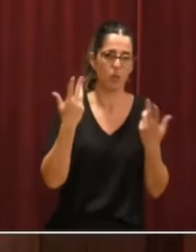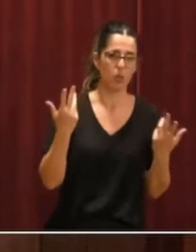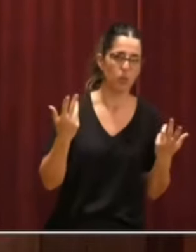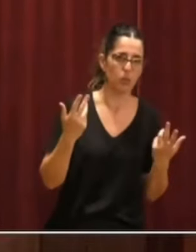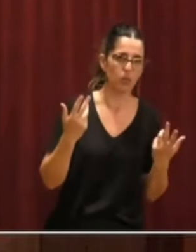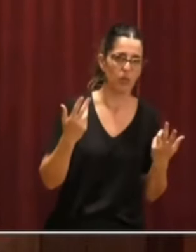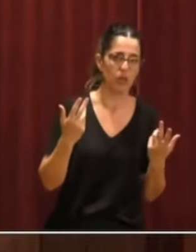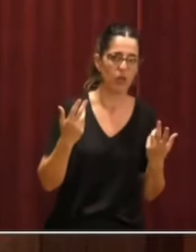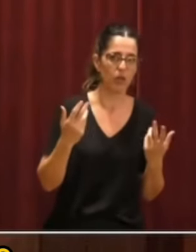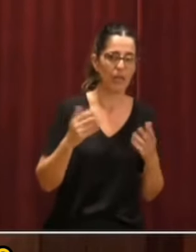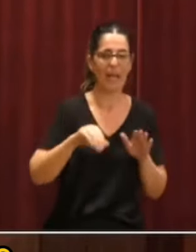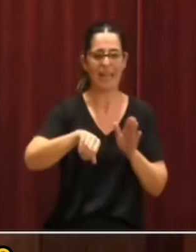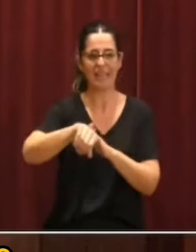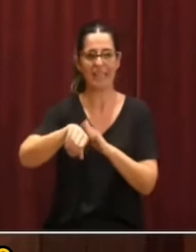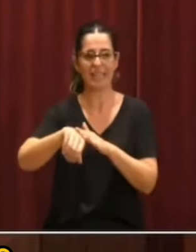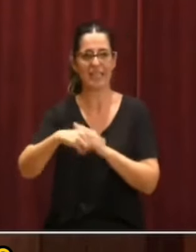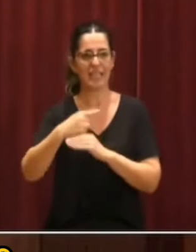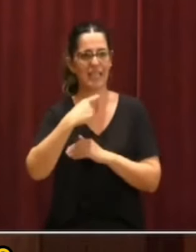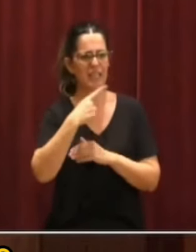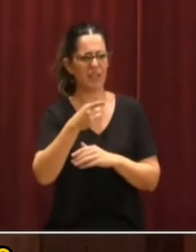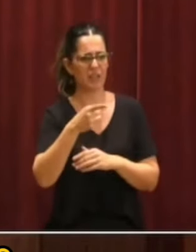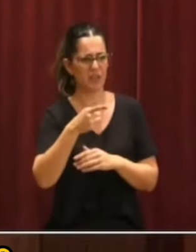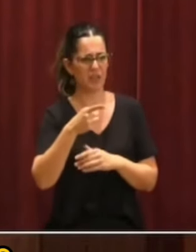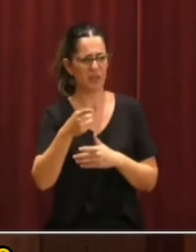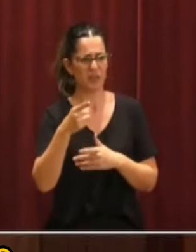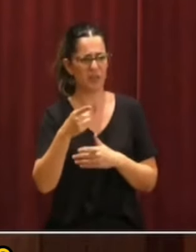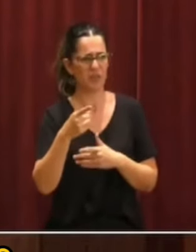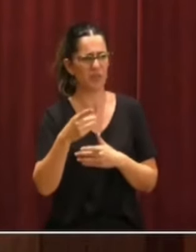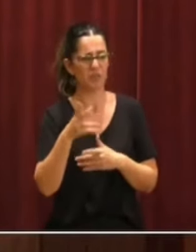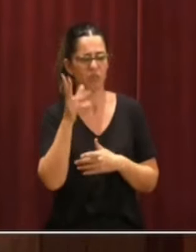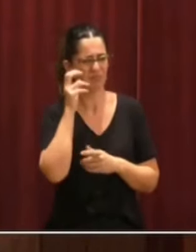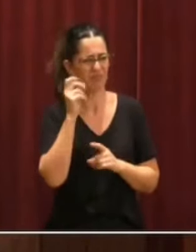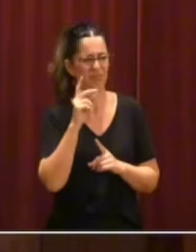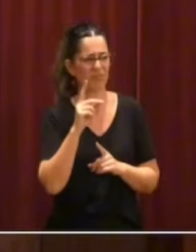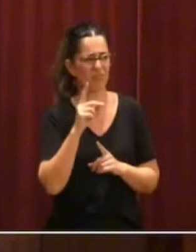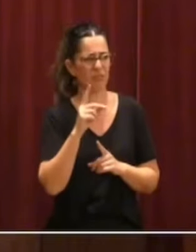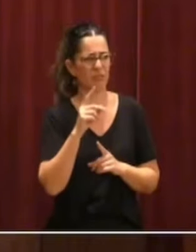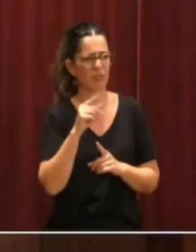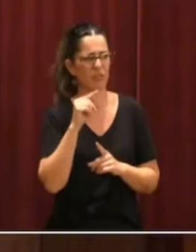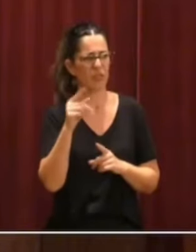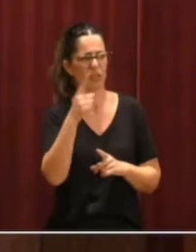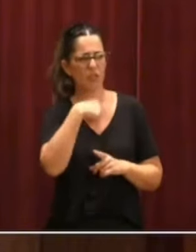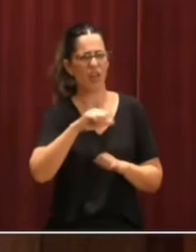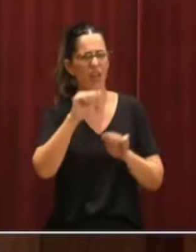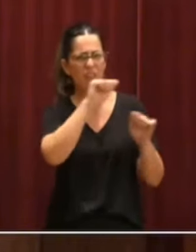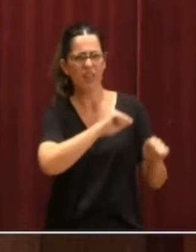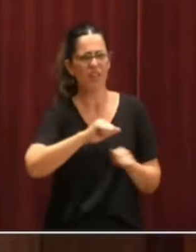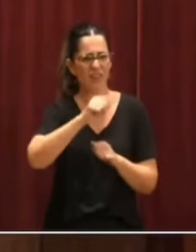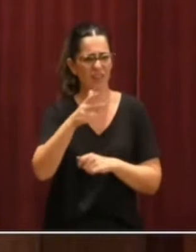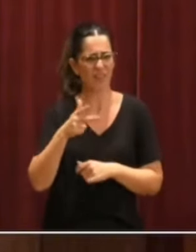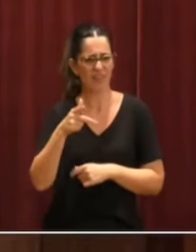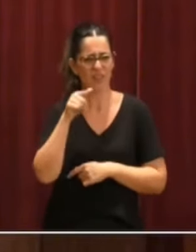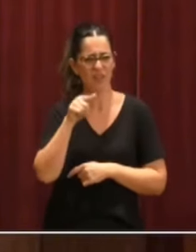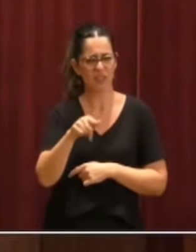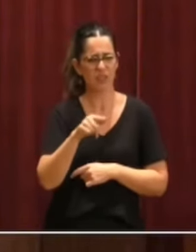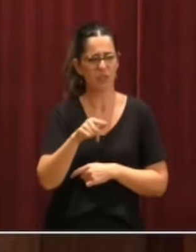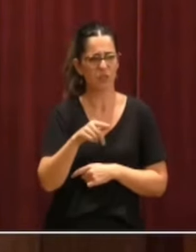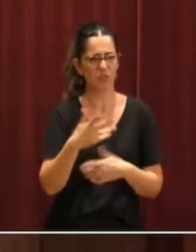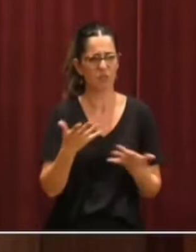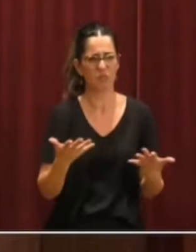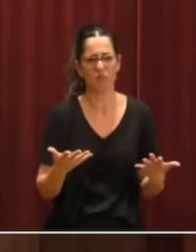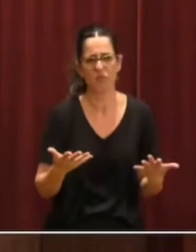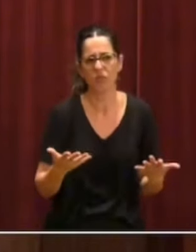de la derecha, dijo, es que a ustedes lo que les molesta es precisamente que nosotros defendamos estos derechos. Pero ¿con quién